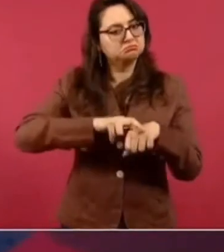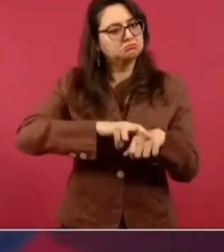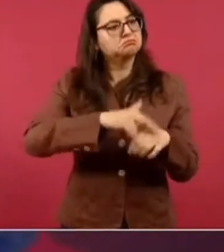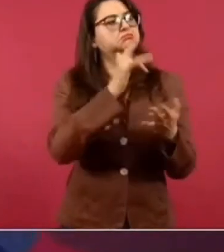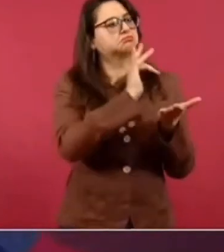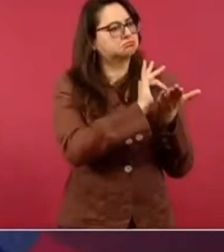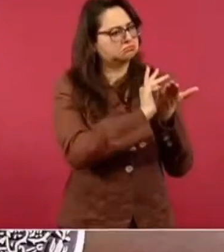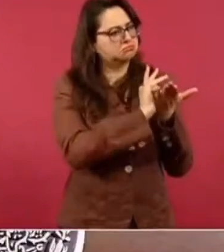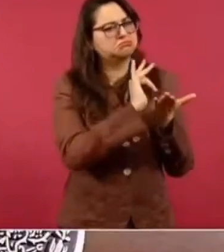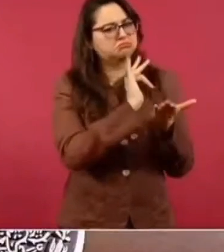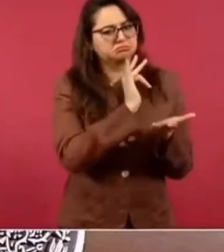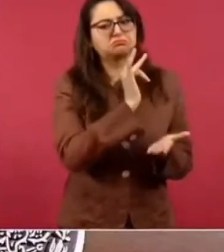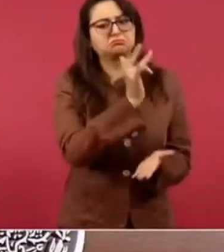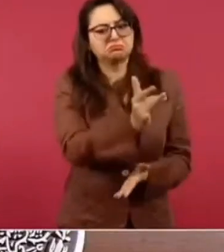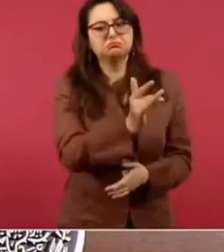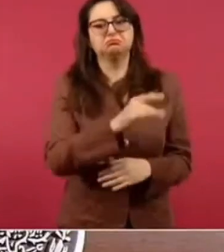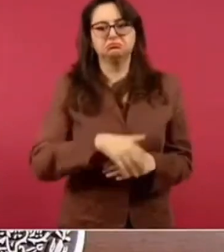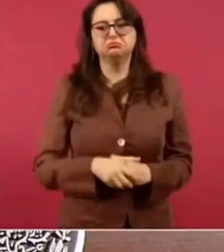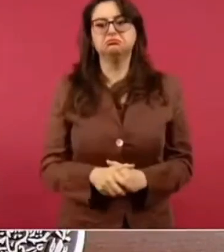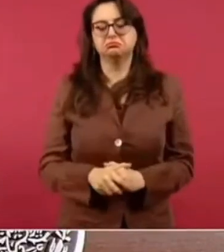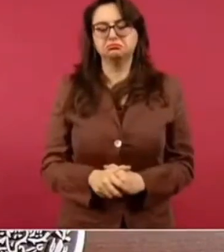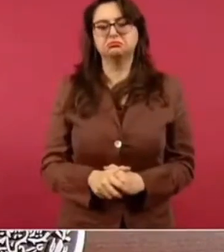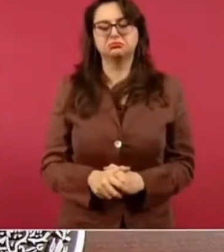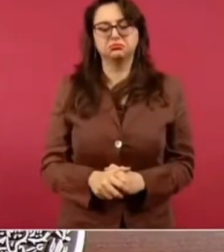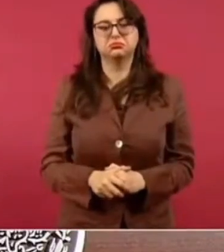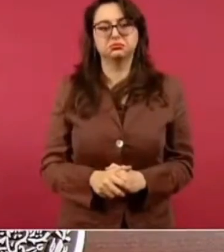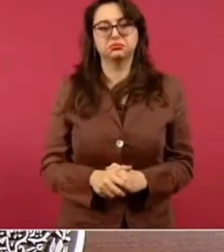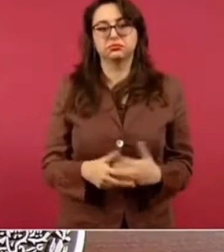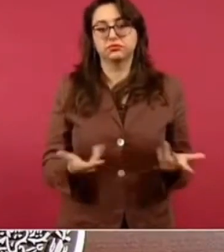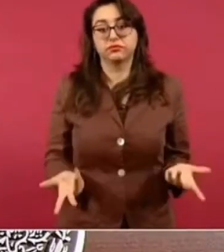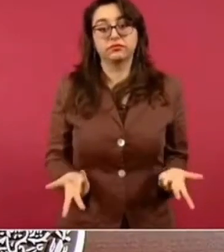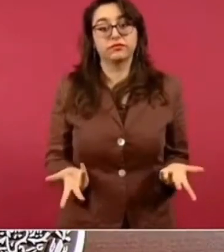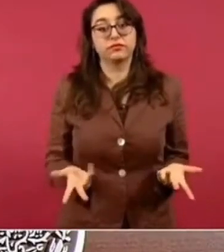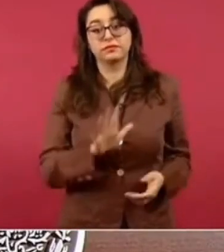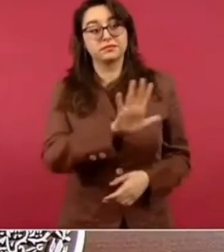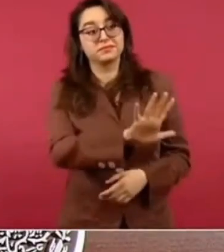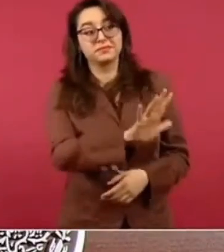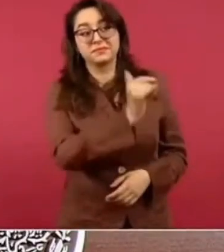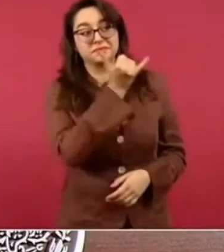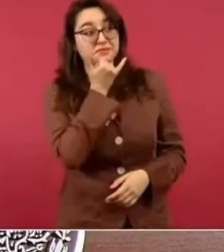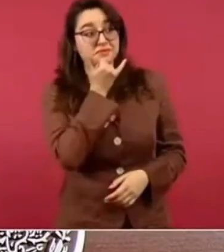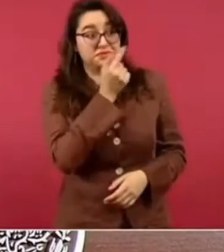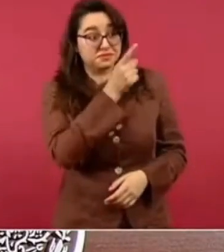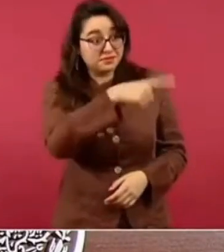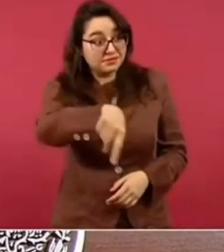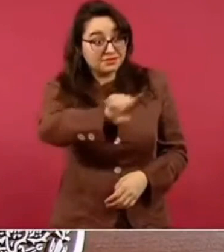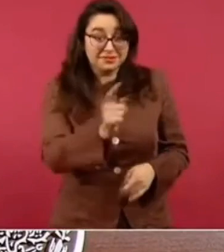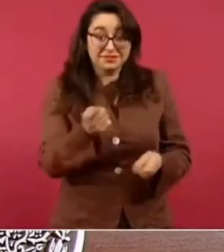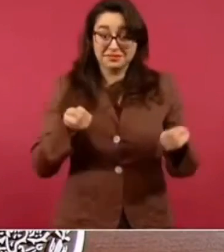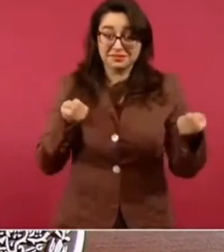porque entendieron que nosotros no íbamos a permitir